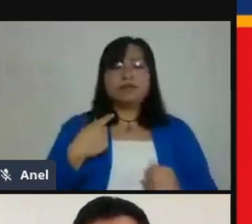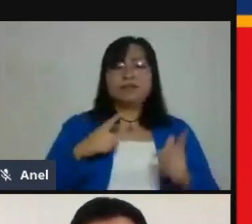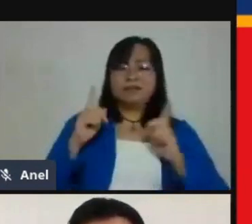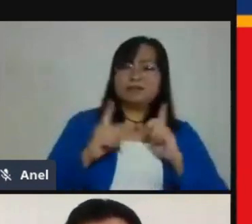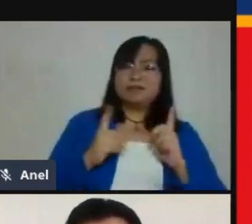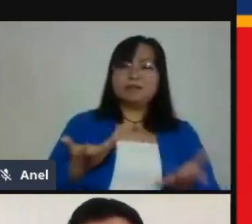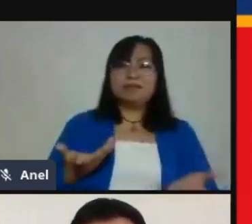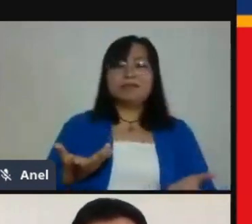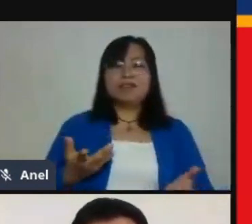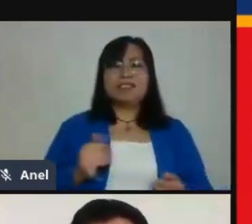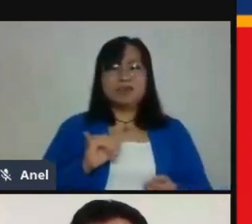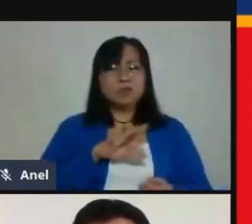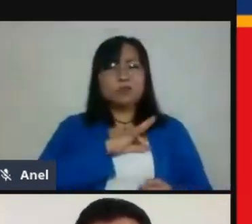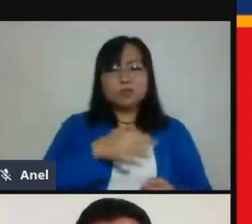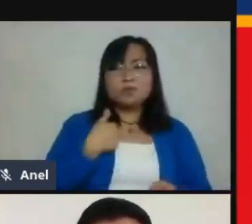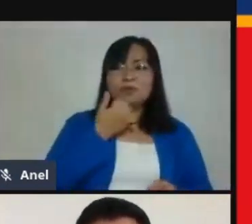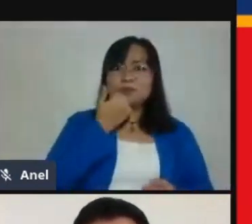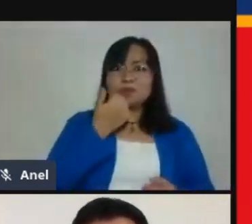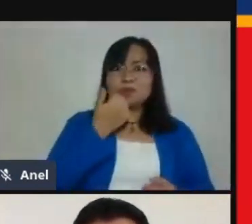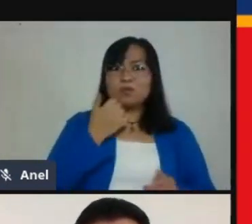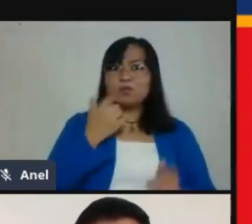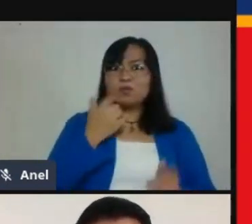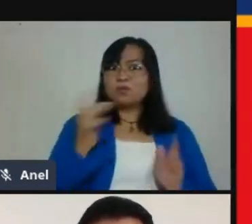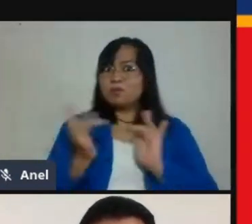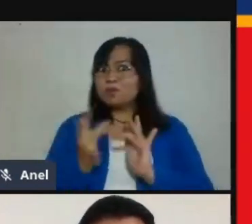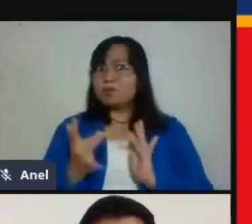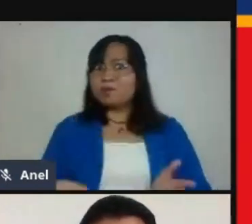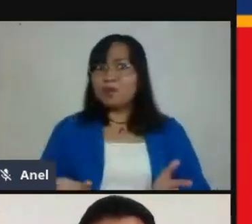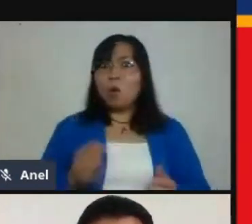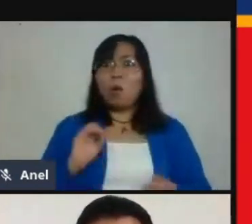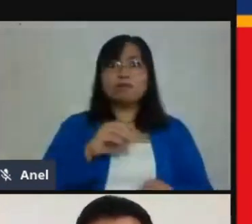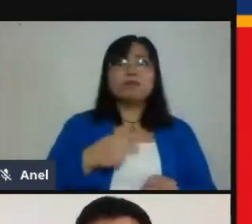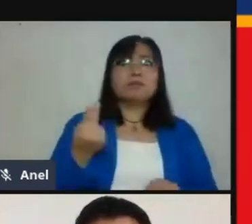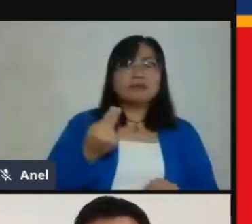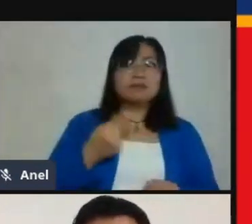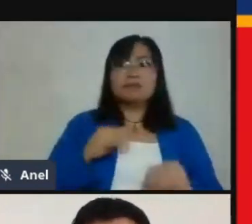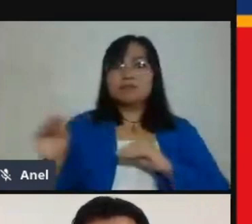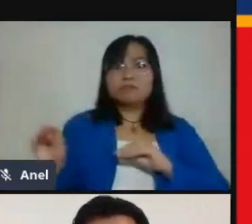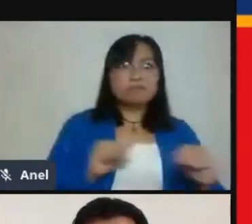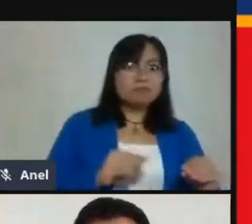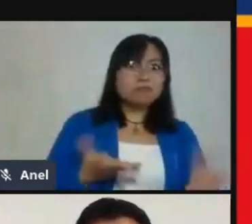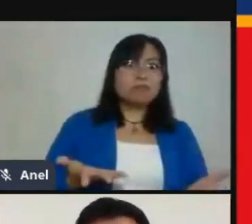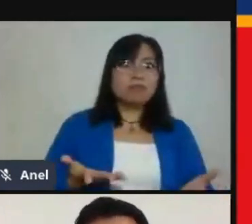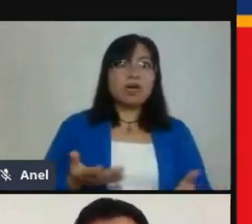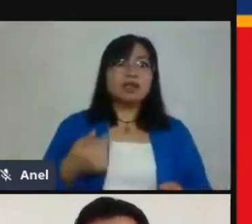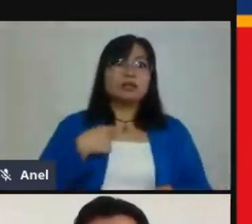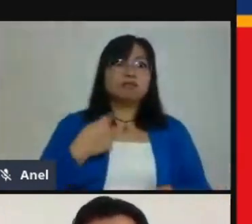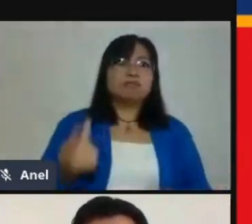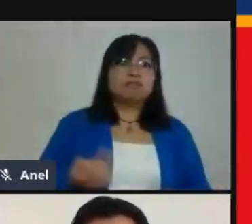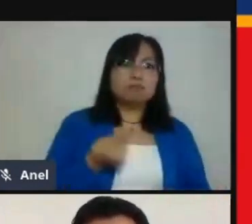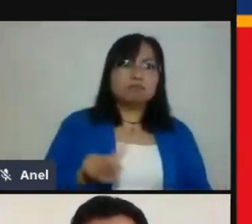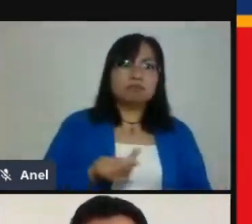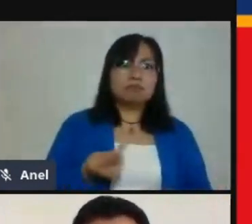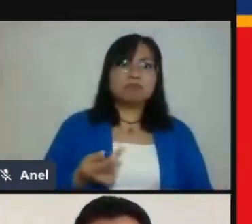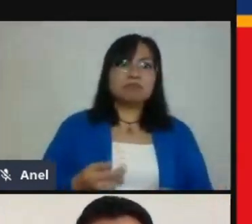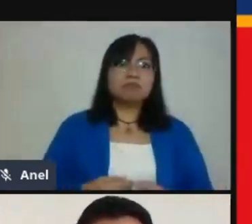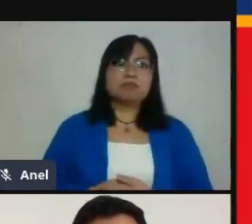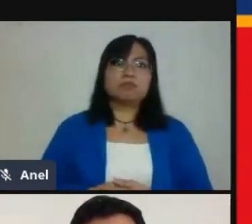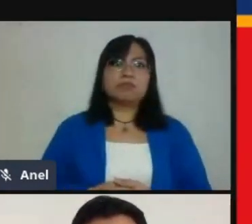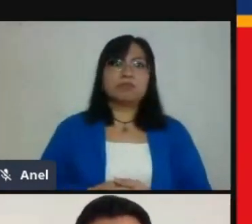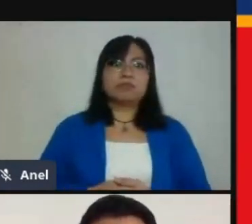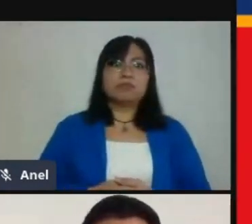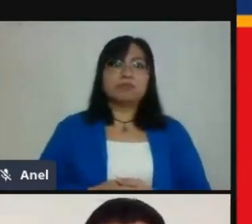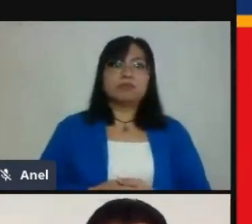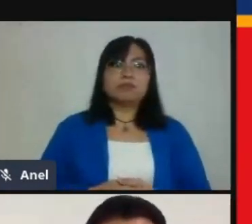necesitar moverse los chicos o no. Como podemos ver, con esa simple pregunta, nosotros empezamos a ver que sí podíamos tener un